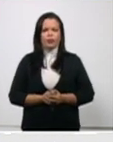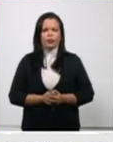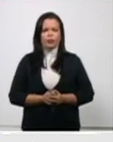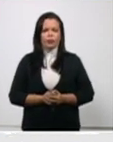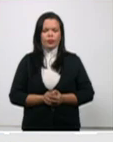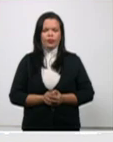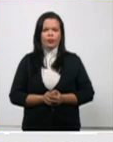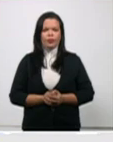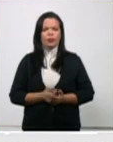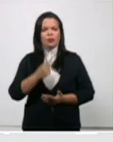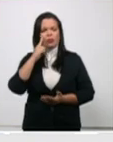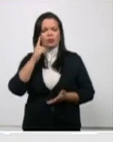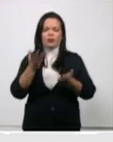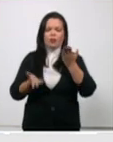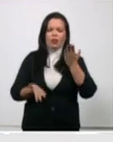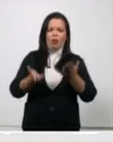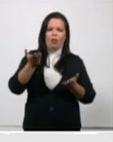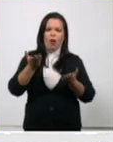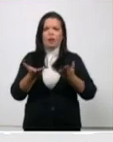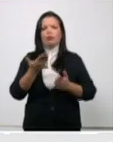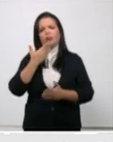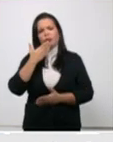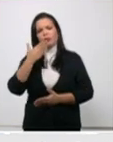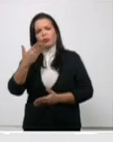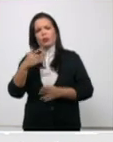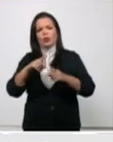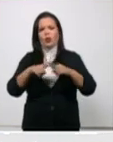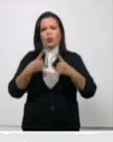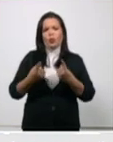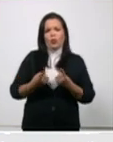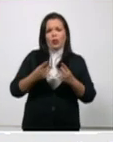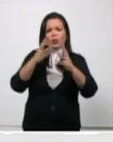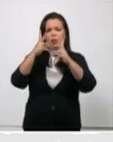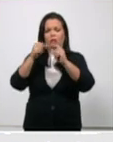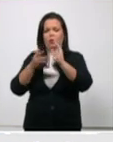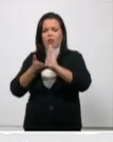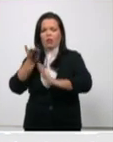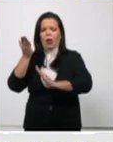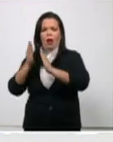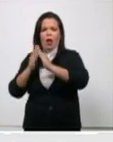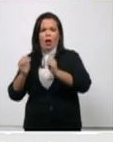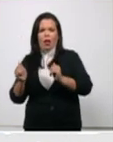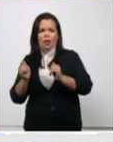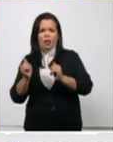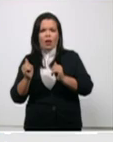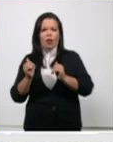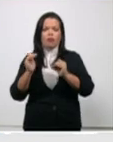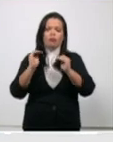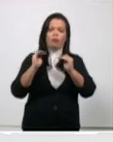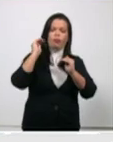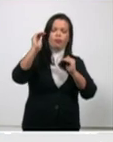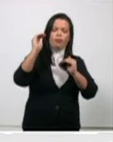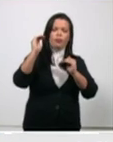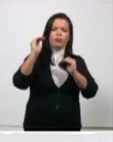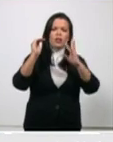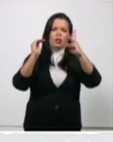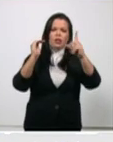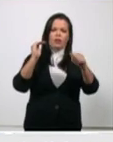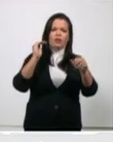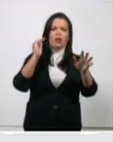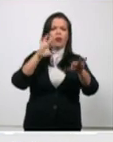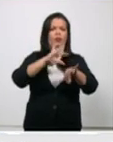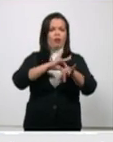positivo desde el punto de vista de los activos y ya se acumulan 31 mil